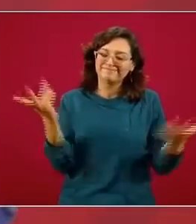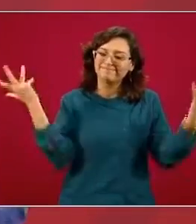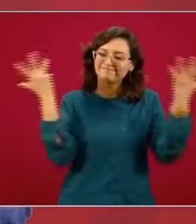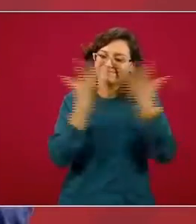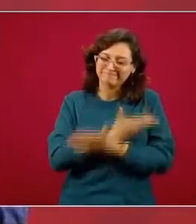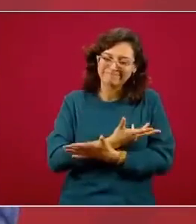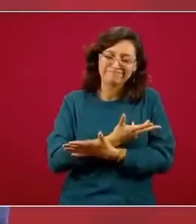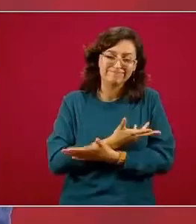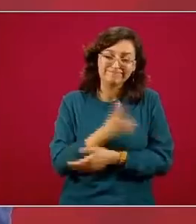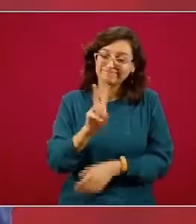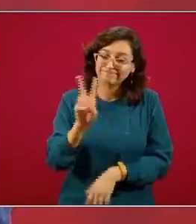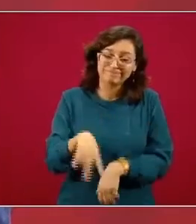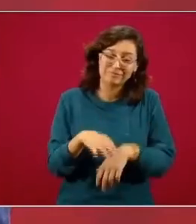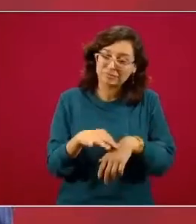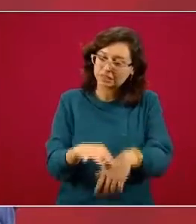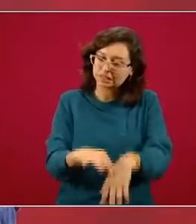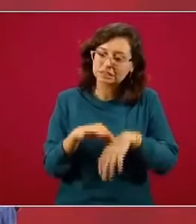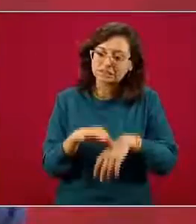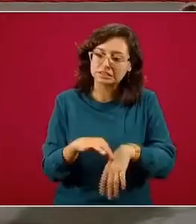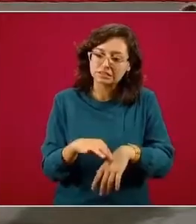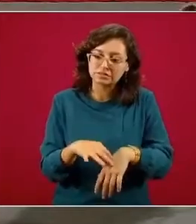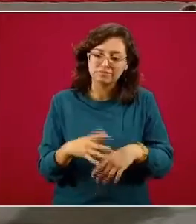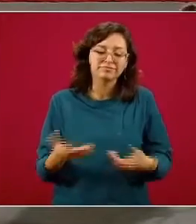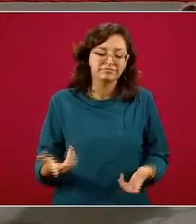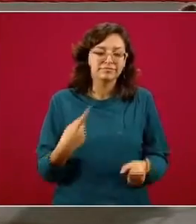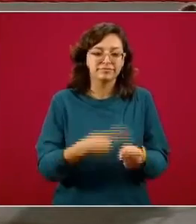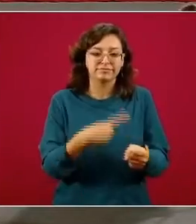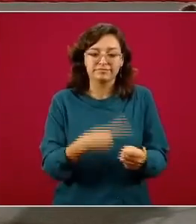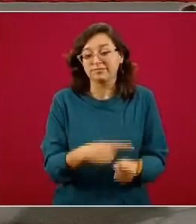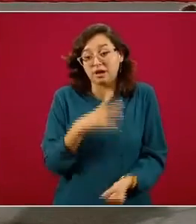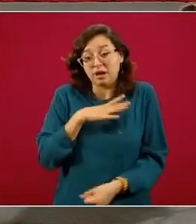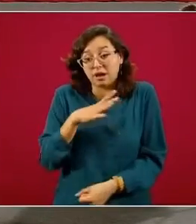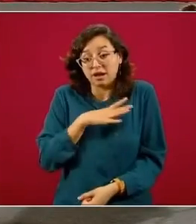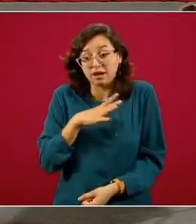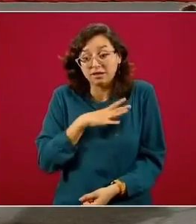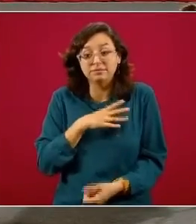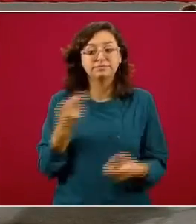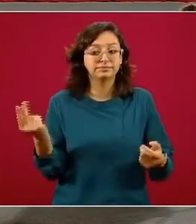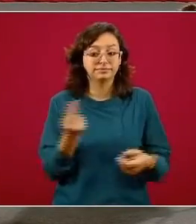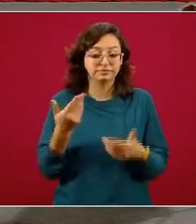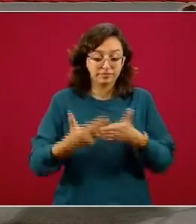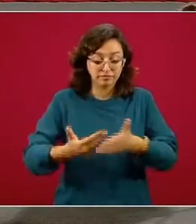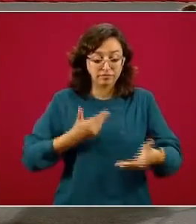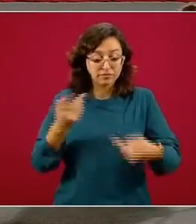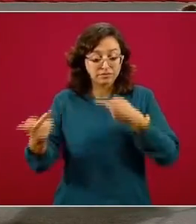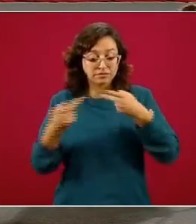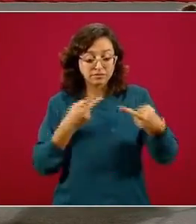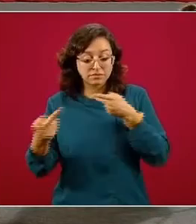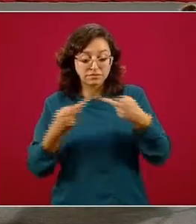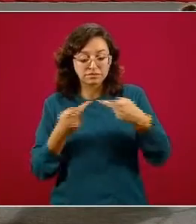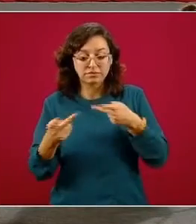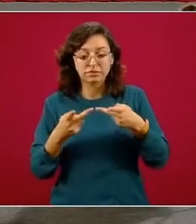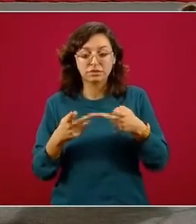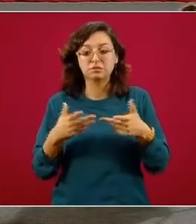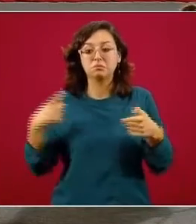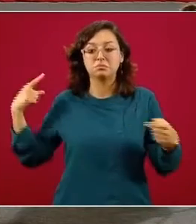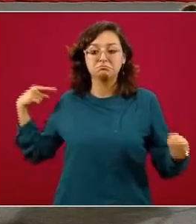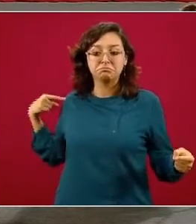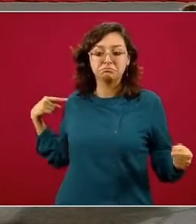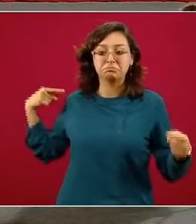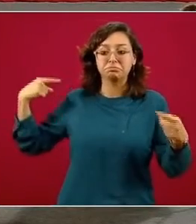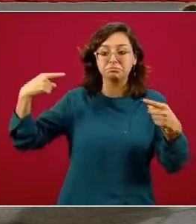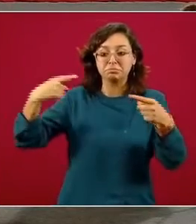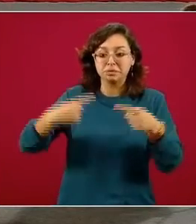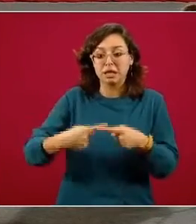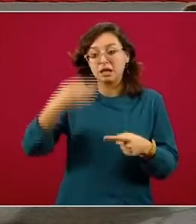hay que afrontarla precisamente con preparación y capacidad de respuesta para los semanas que ya llevamos con la